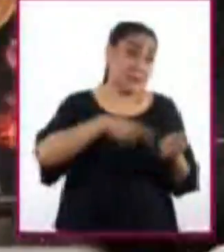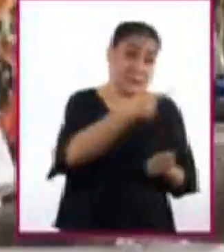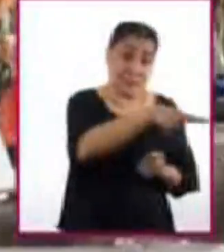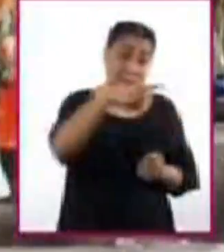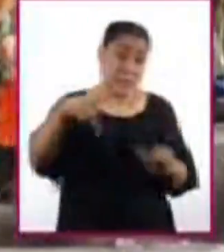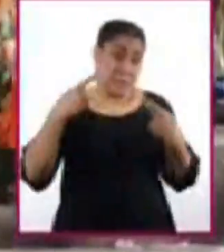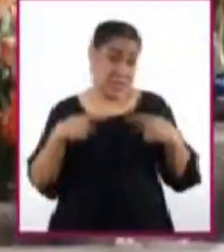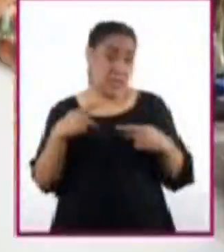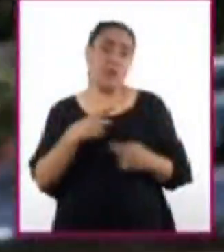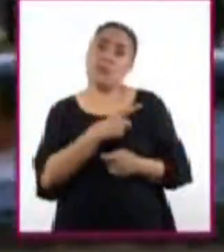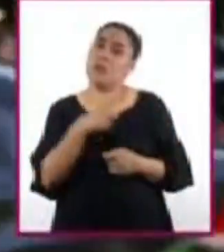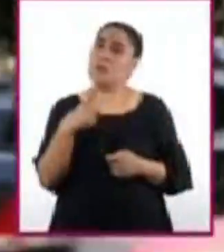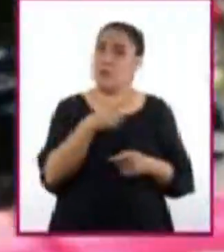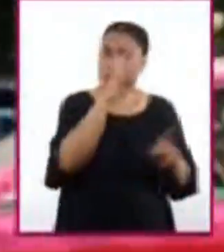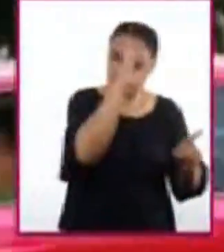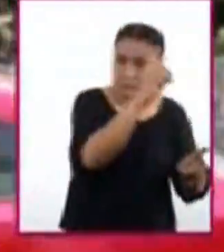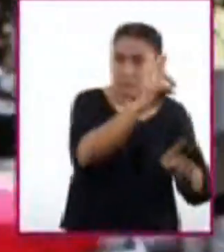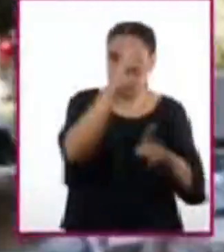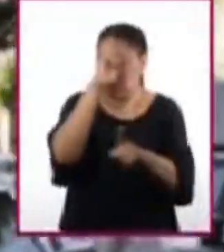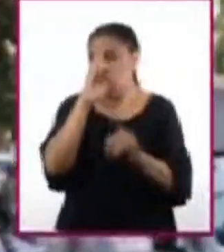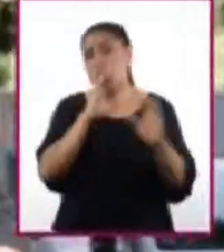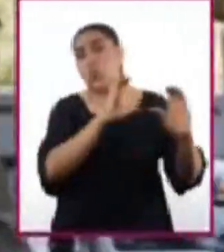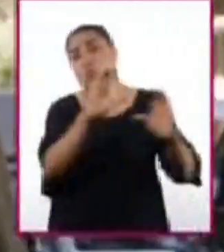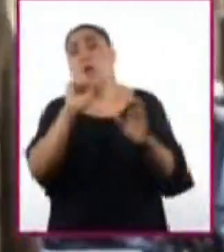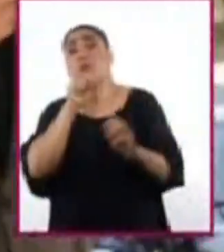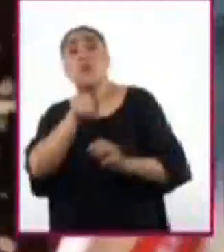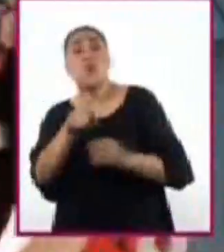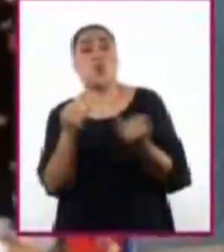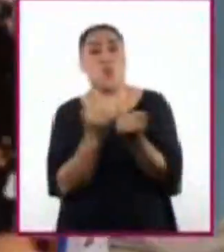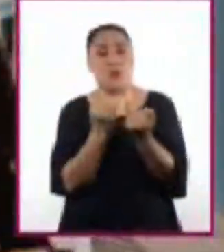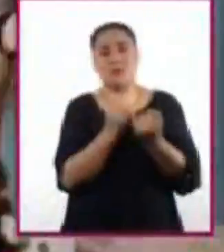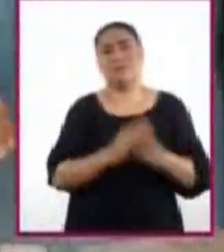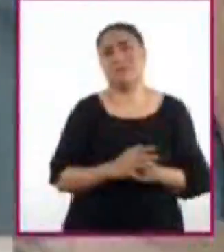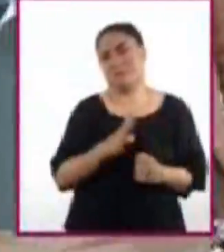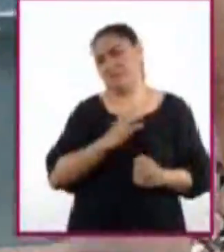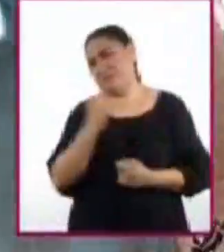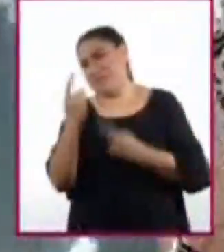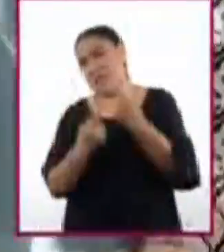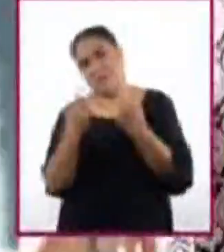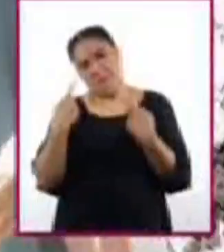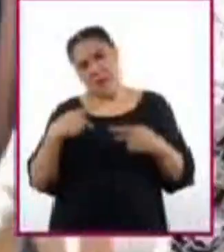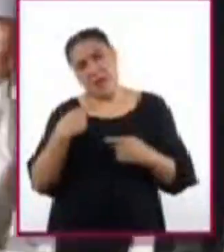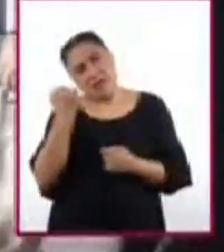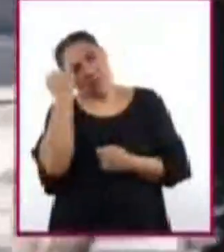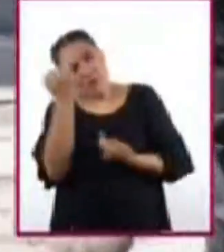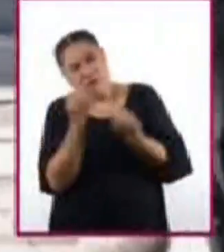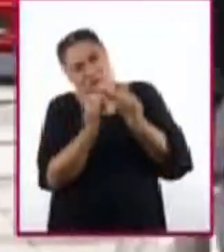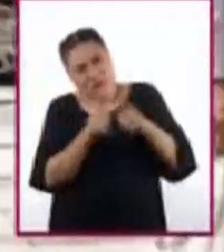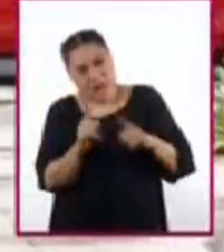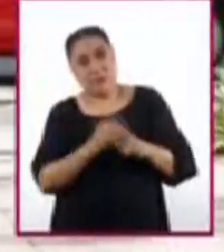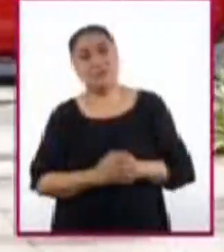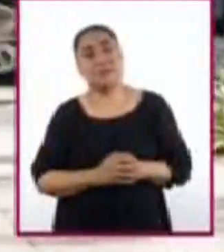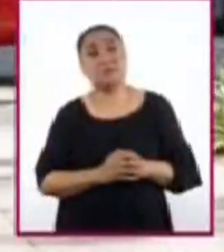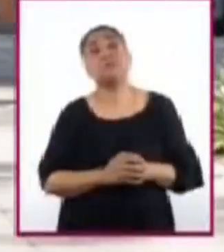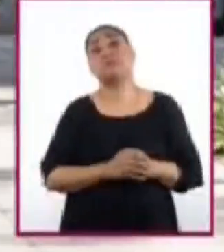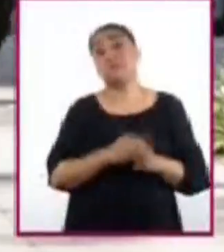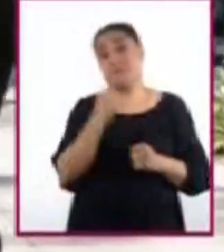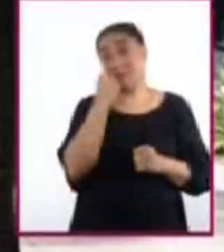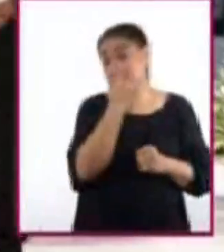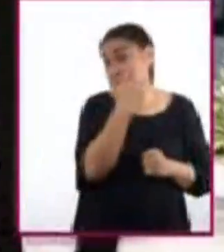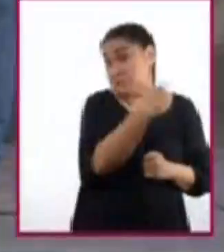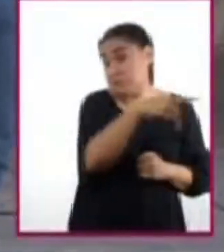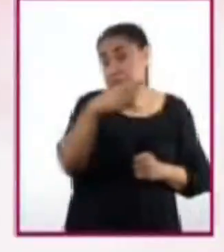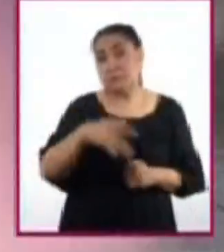ser respetados y protegidos al igual que los tuyos. Hay gente que piensa de manera distinta a nosotros. La aceptación y la